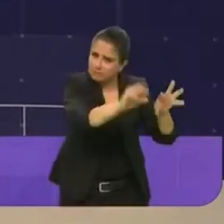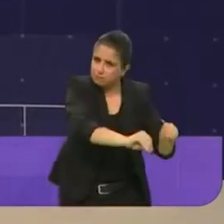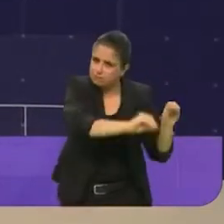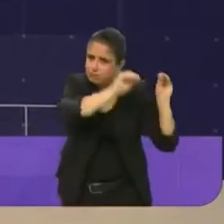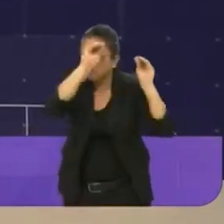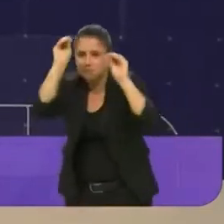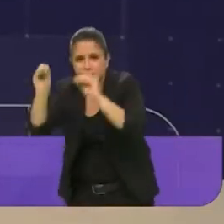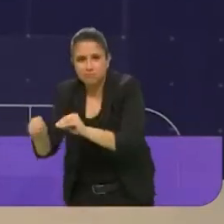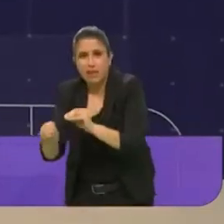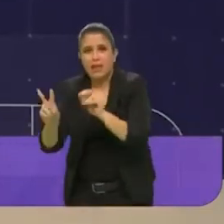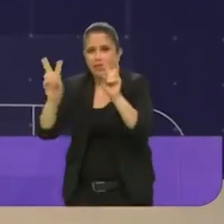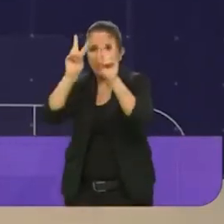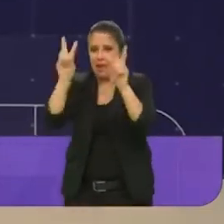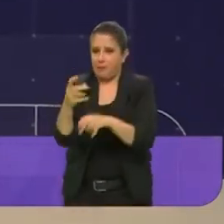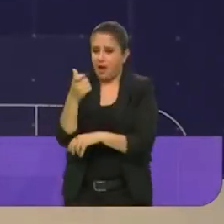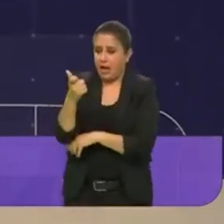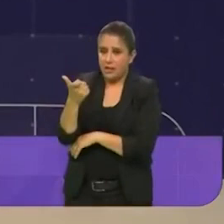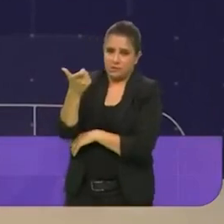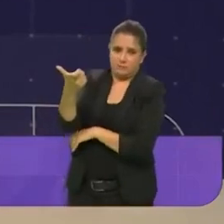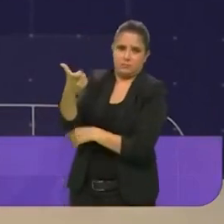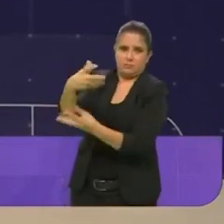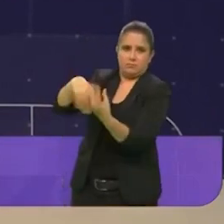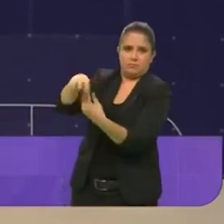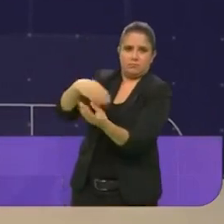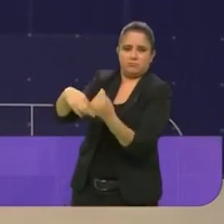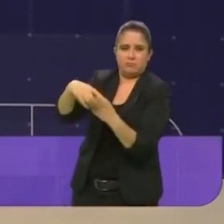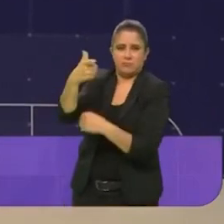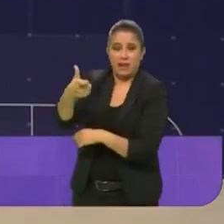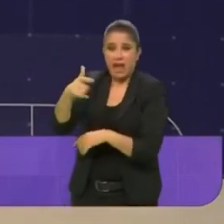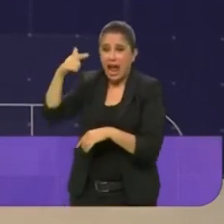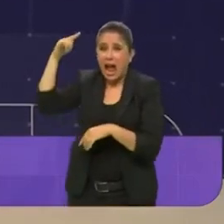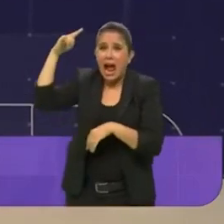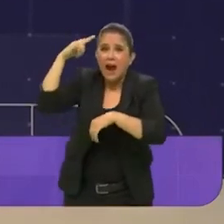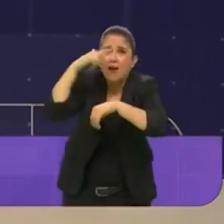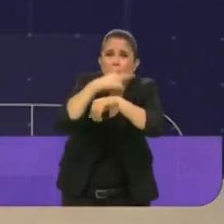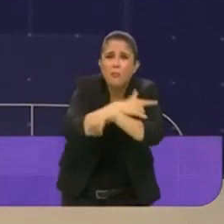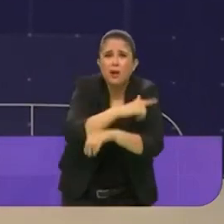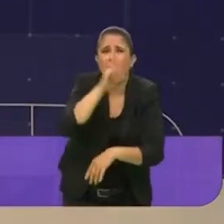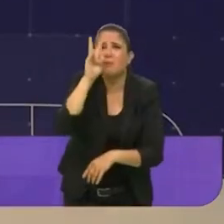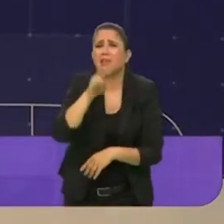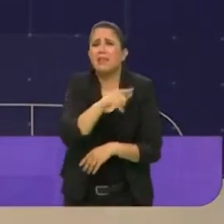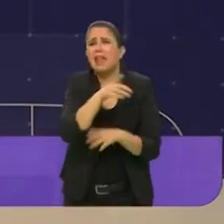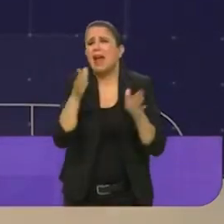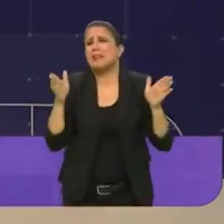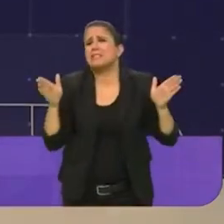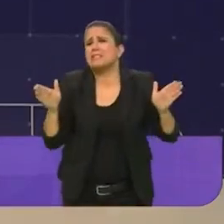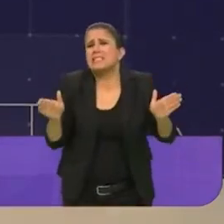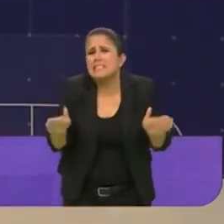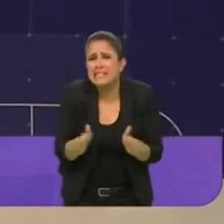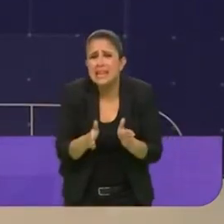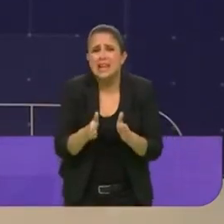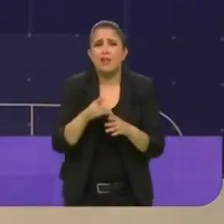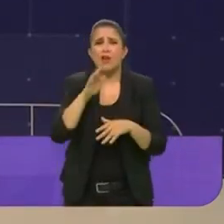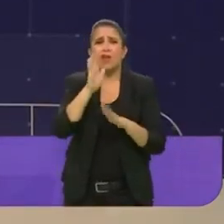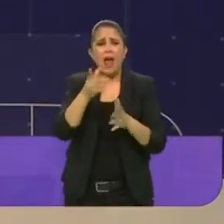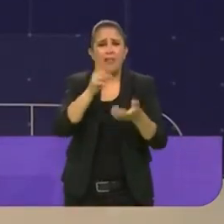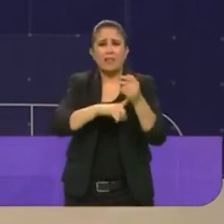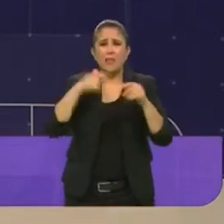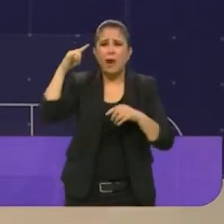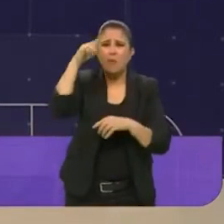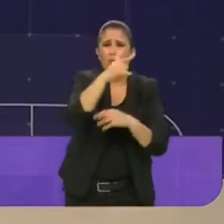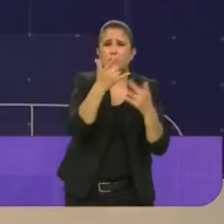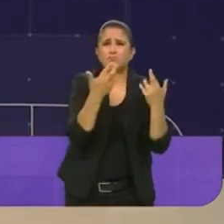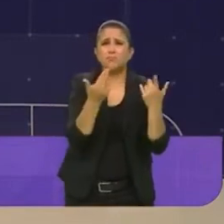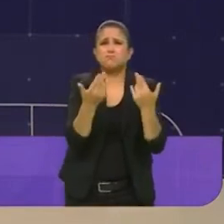pero además por un tema económico. Primero, el aeropuerto ya nos queda chico, está cayéndose a pedazos.